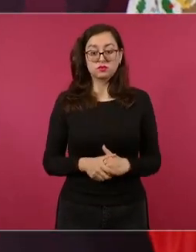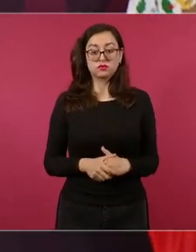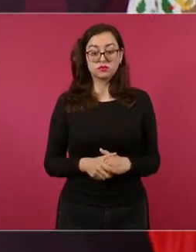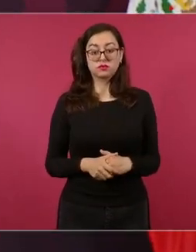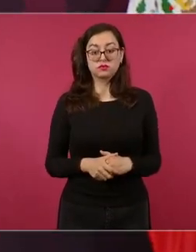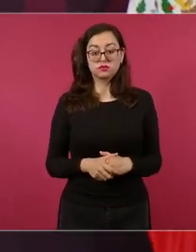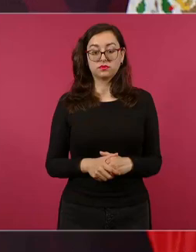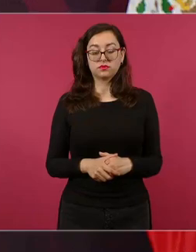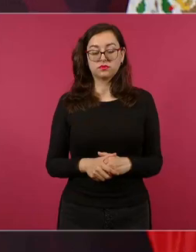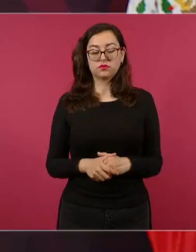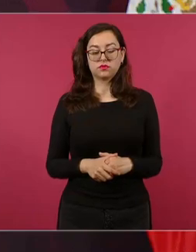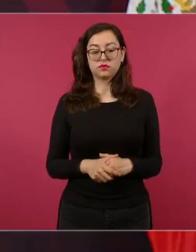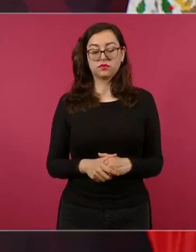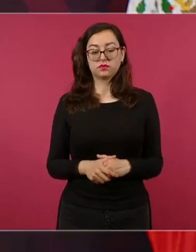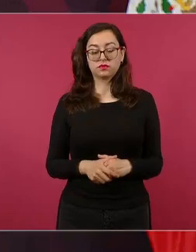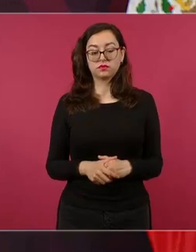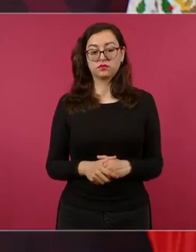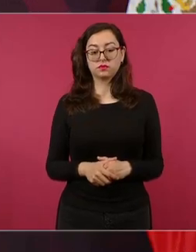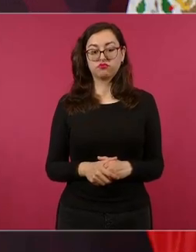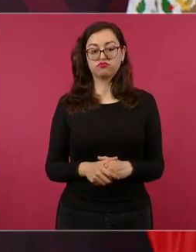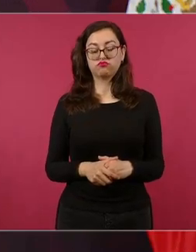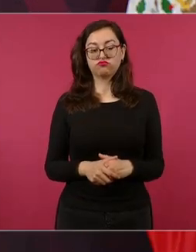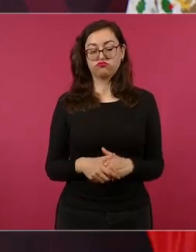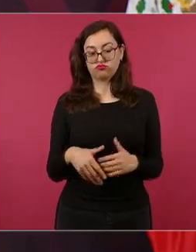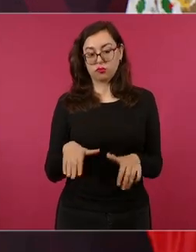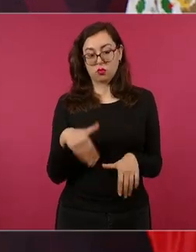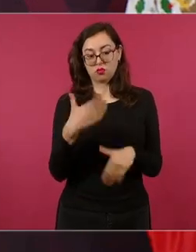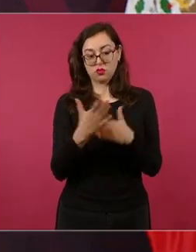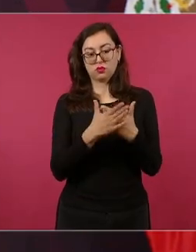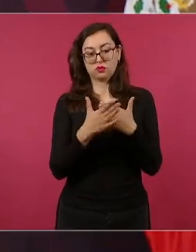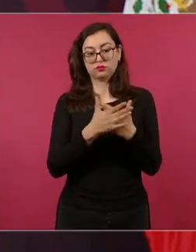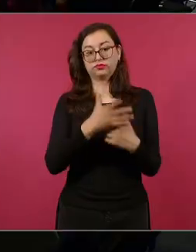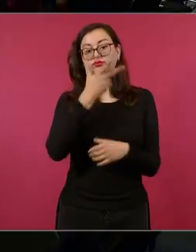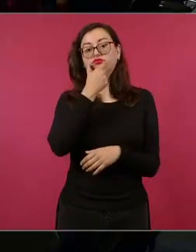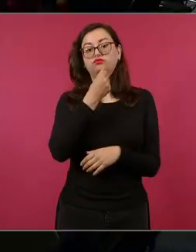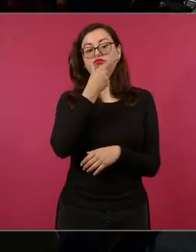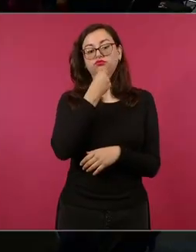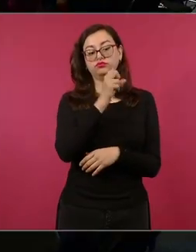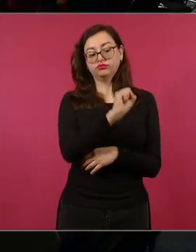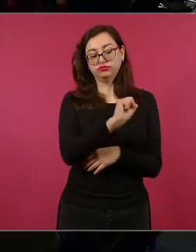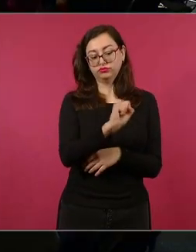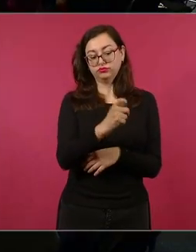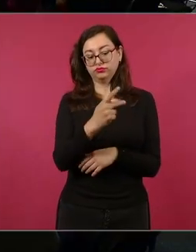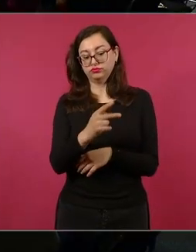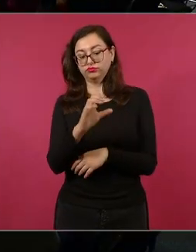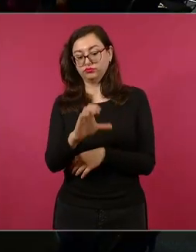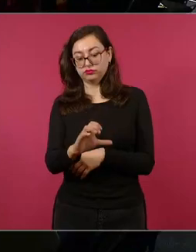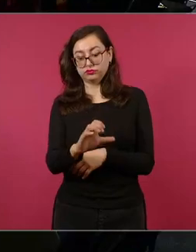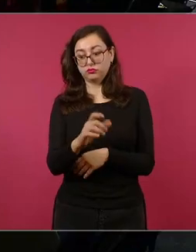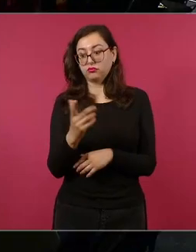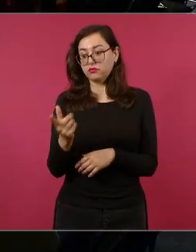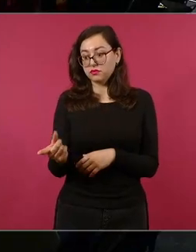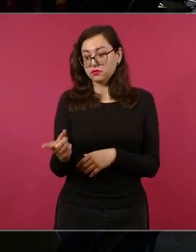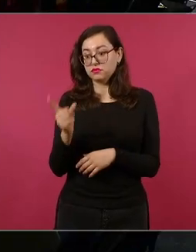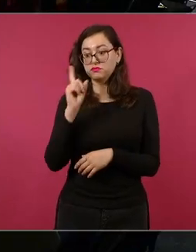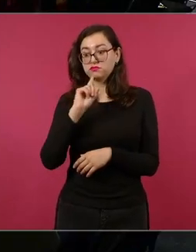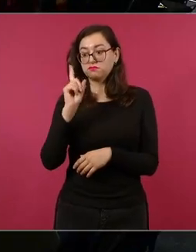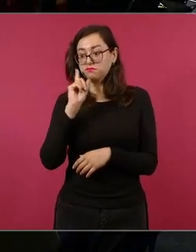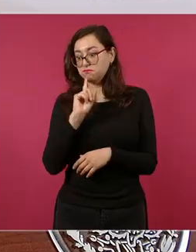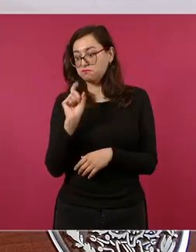con el secretario de seguridad propuesto por la presidenta entonces ya